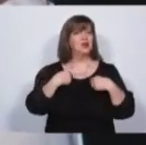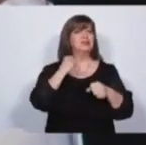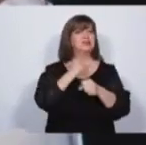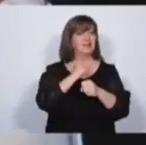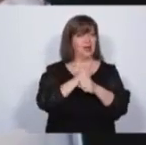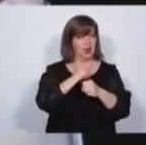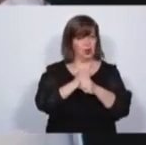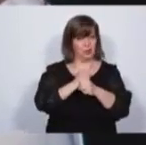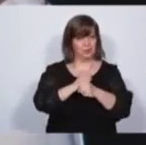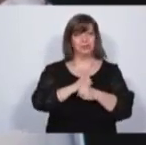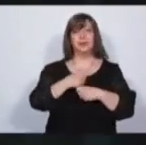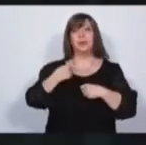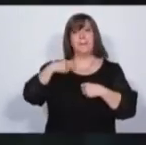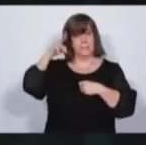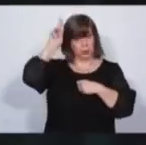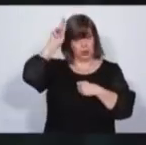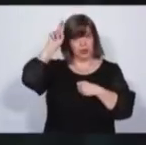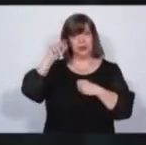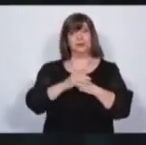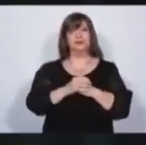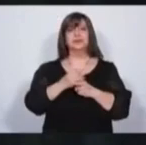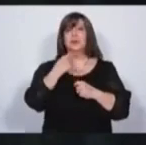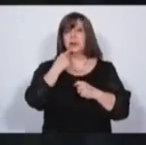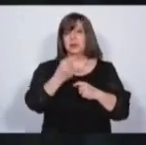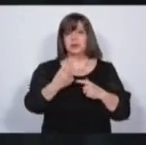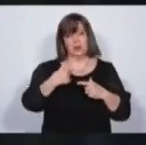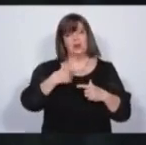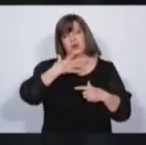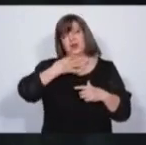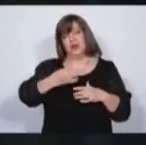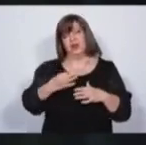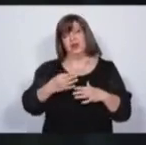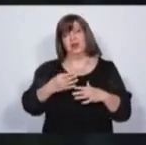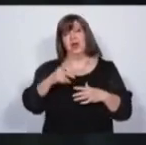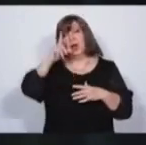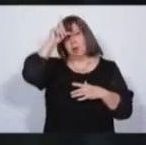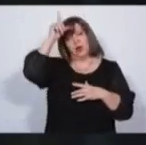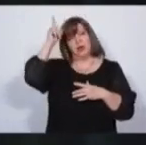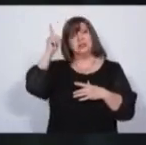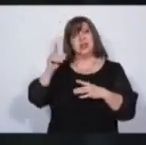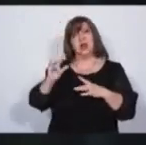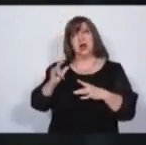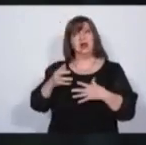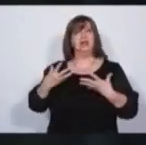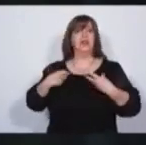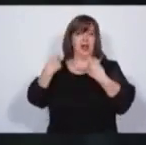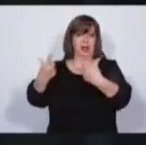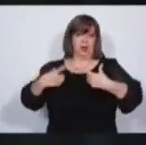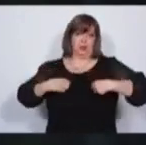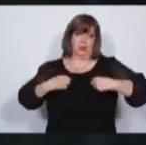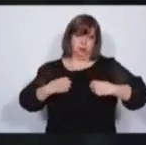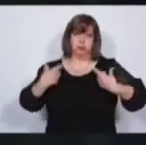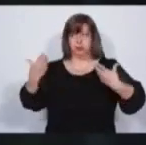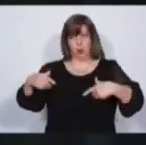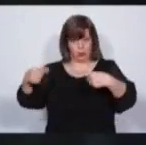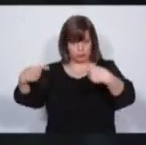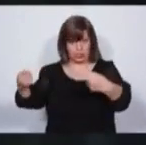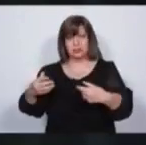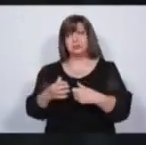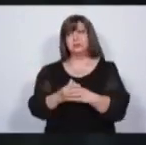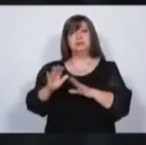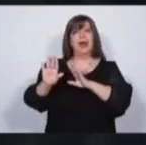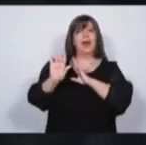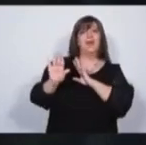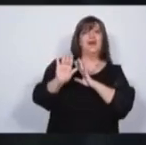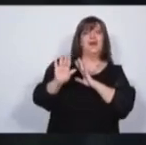de Alfredo Correjo. Sin duda alguna a la policía hay que mantenerla equipada para prevenir el delito